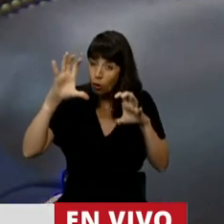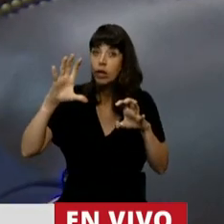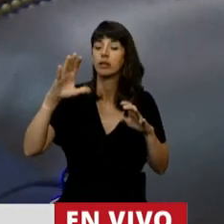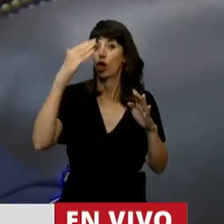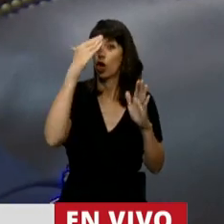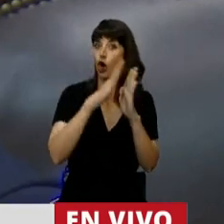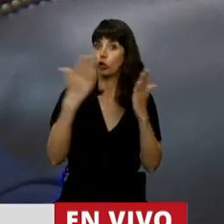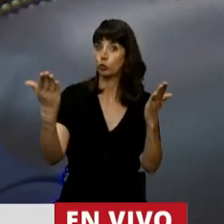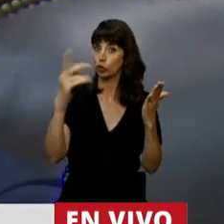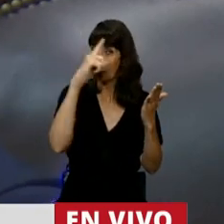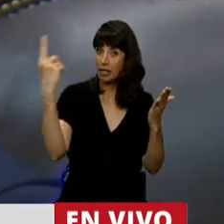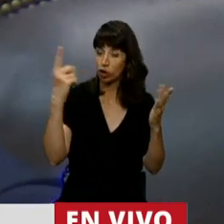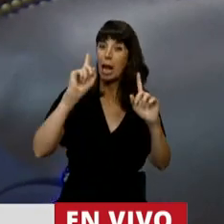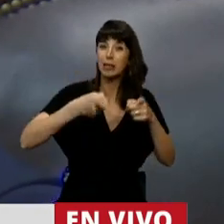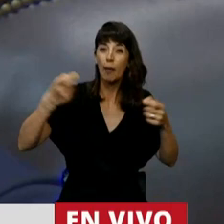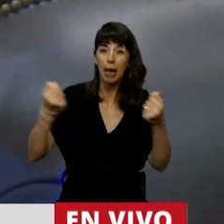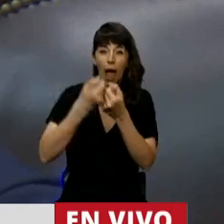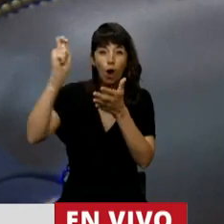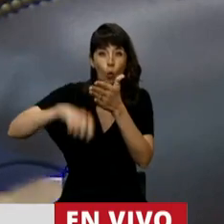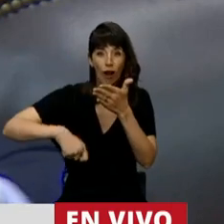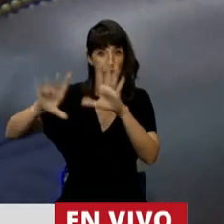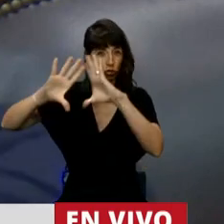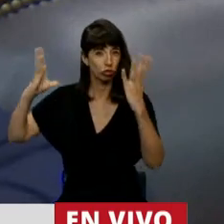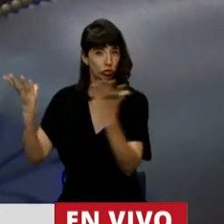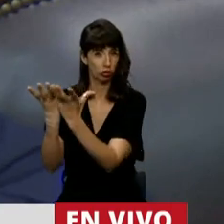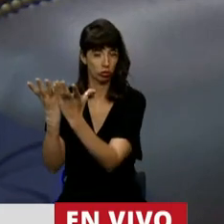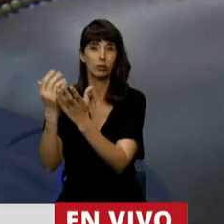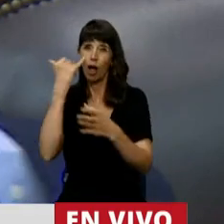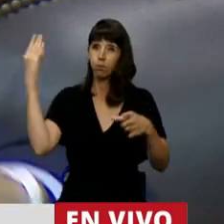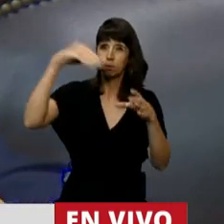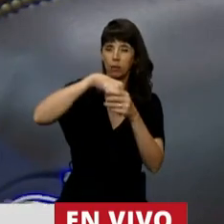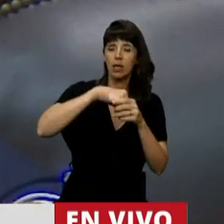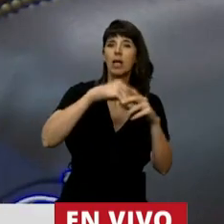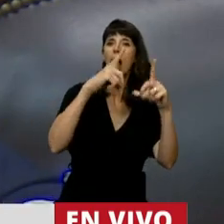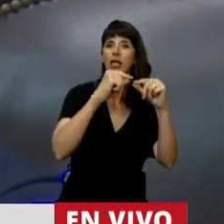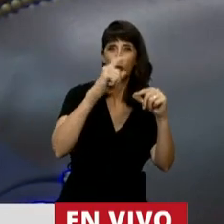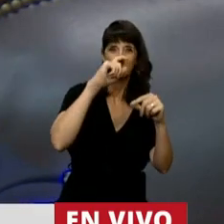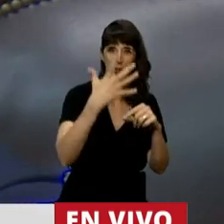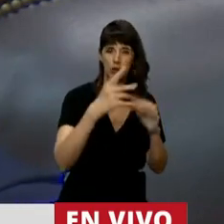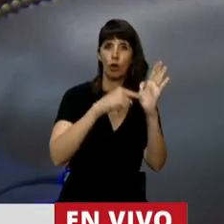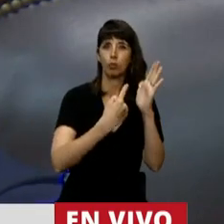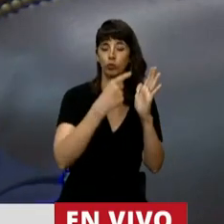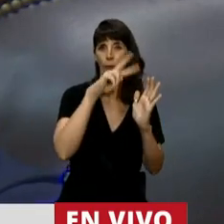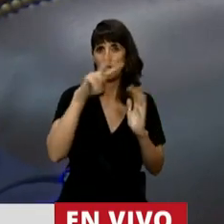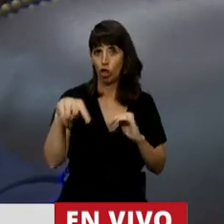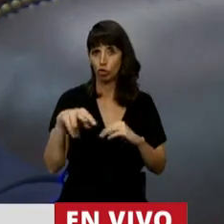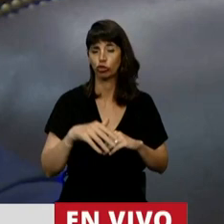y los tratados internacionales incorporados en el artículo 75, inciso 22.